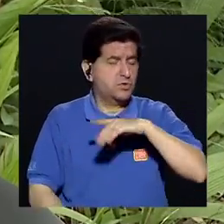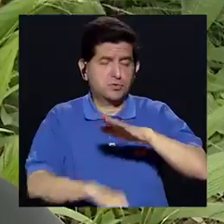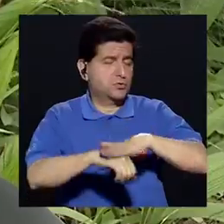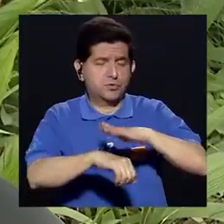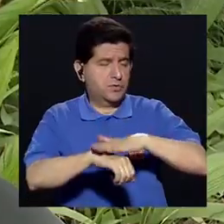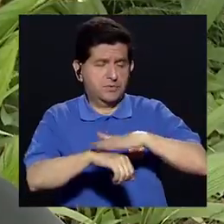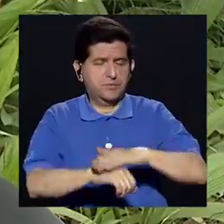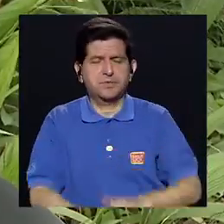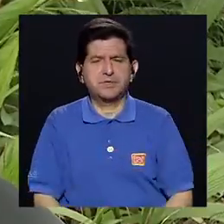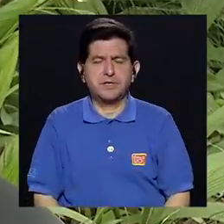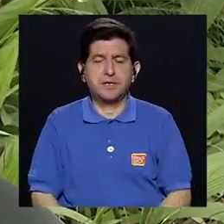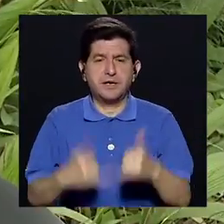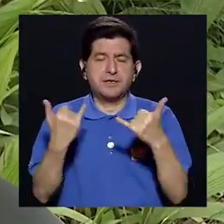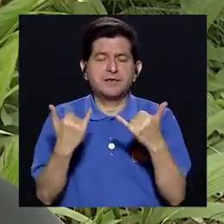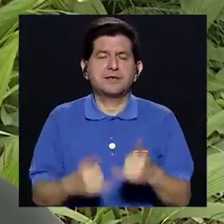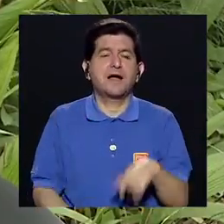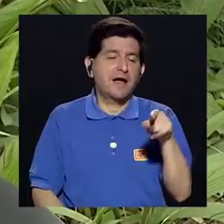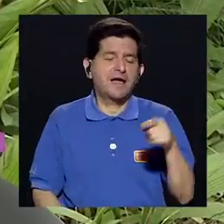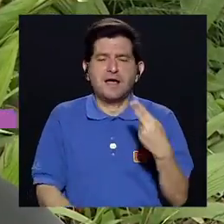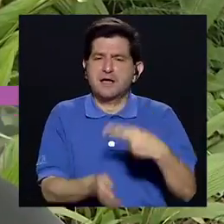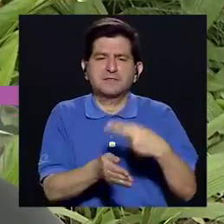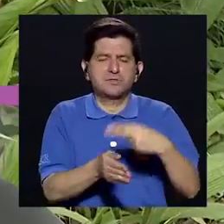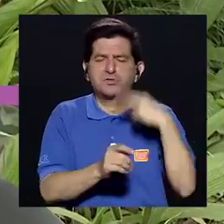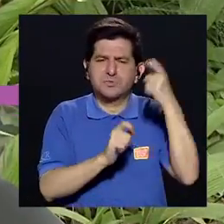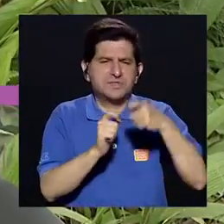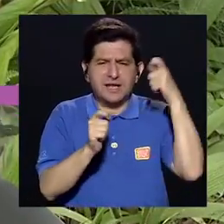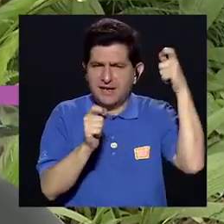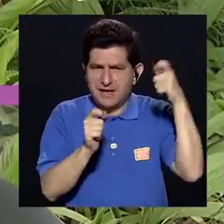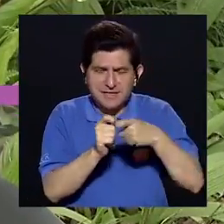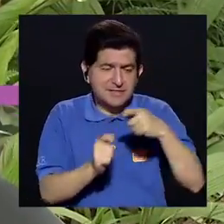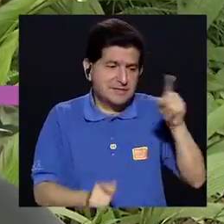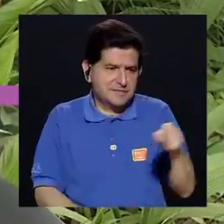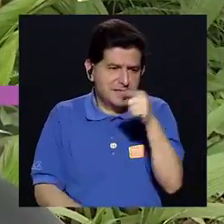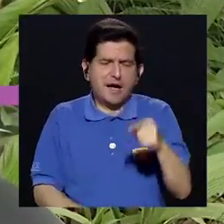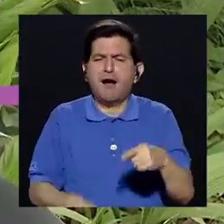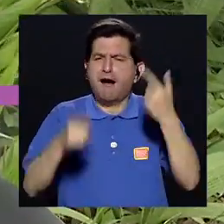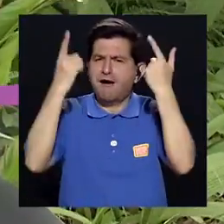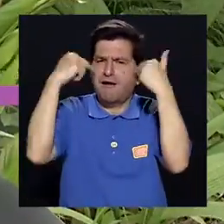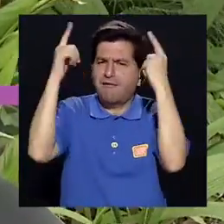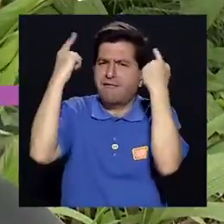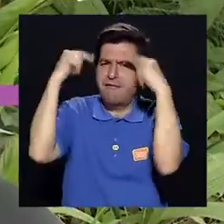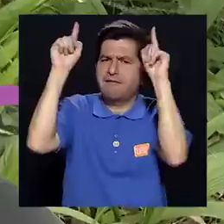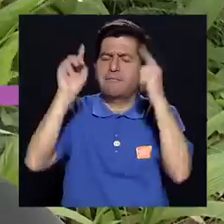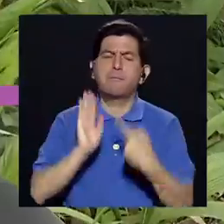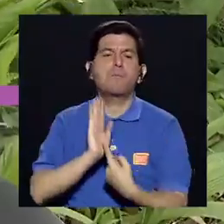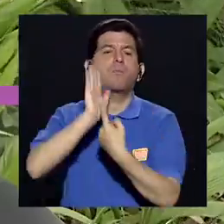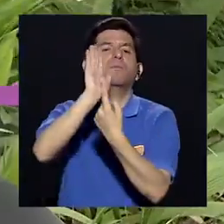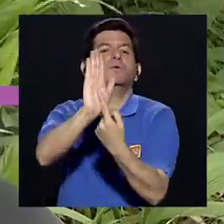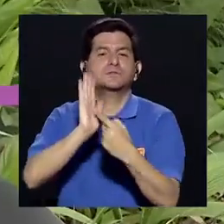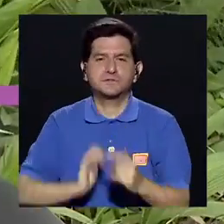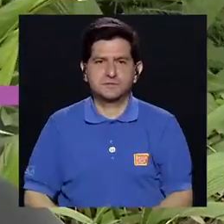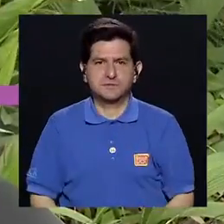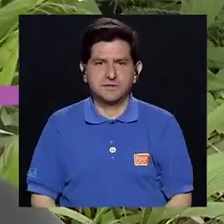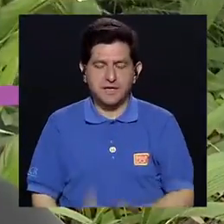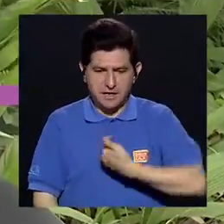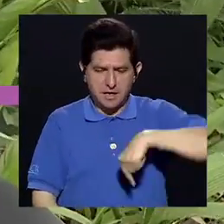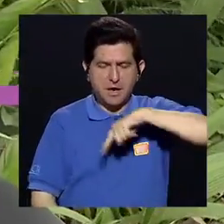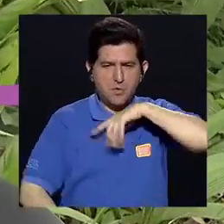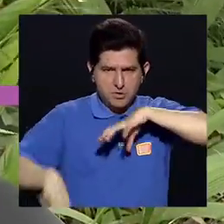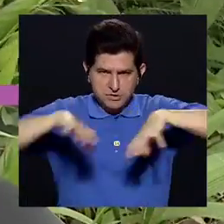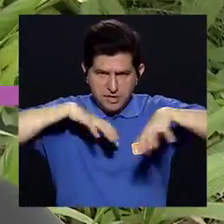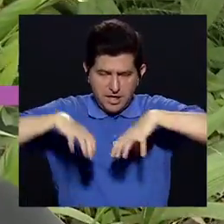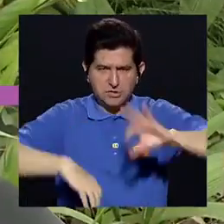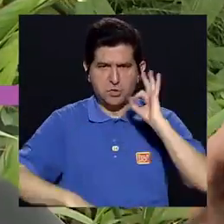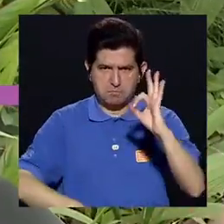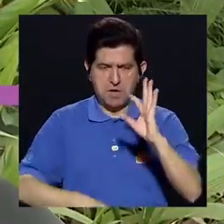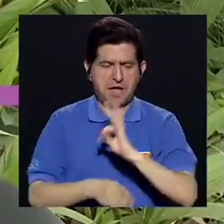podamos No se va a permitir Es un logro Haber quitado Esos hospitales Específicos Para estos eventos Y eso lo que nos refleja Es que Hemos